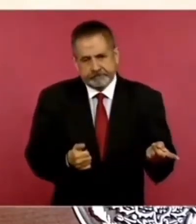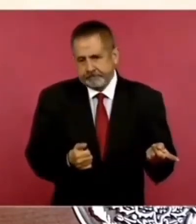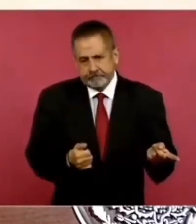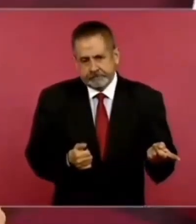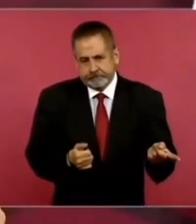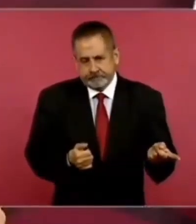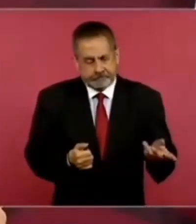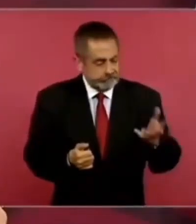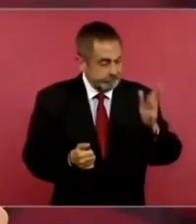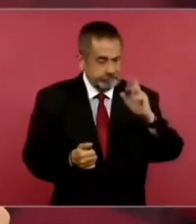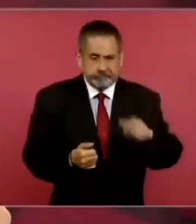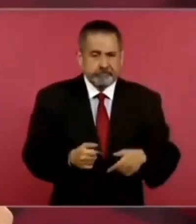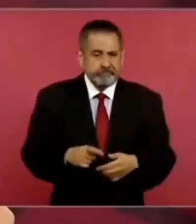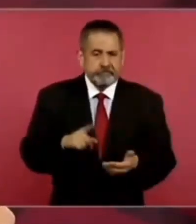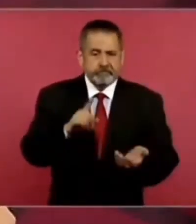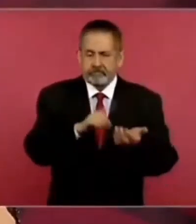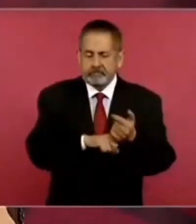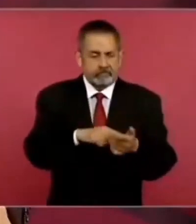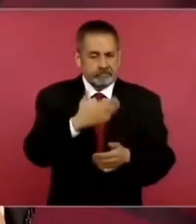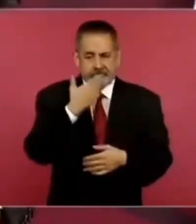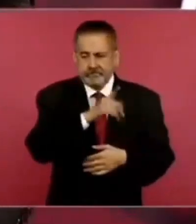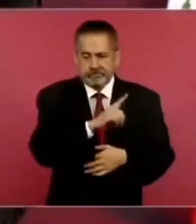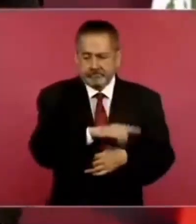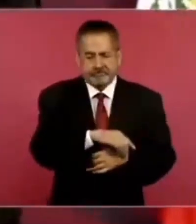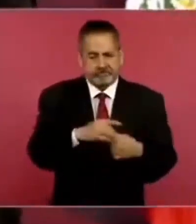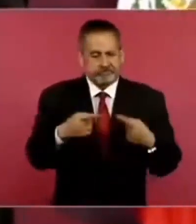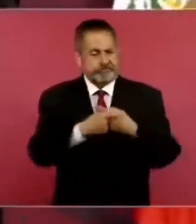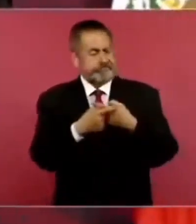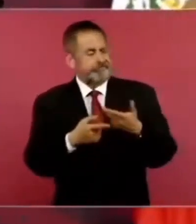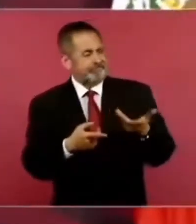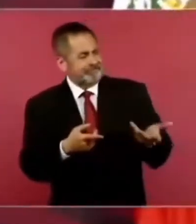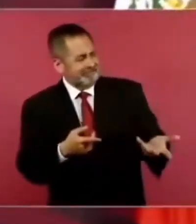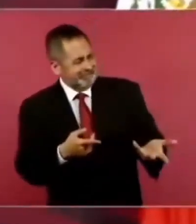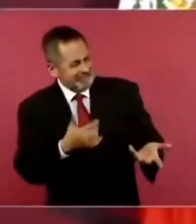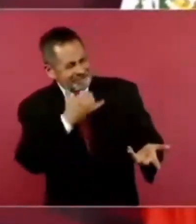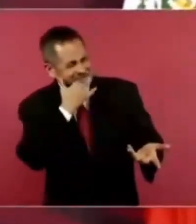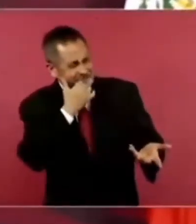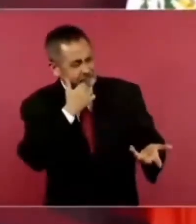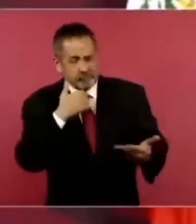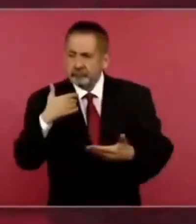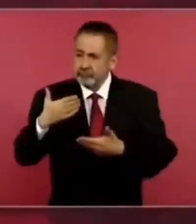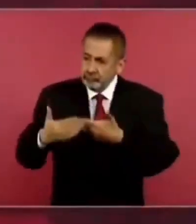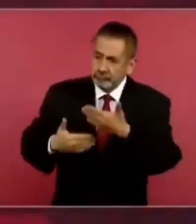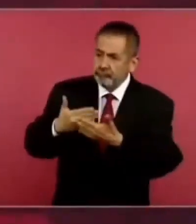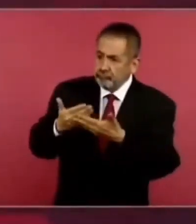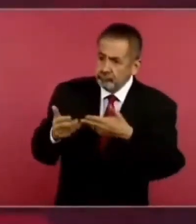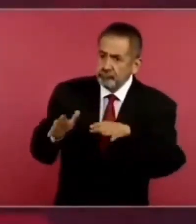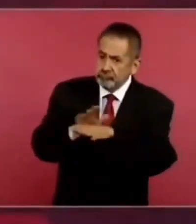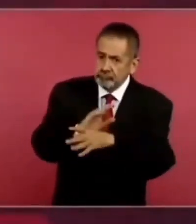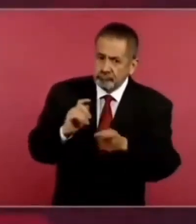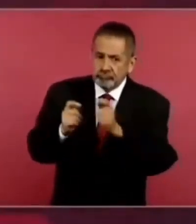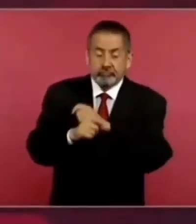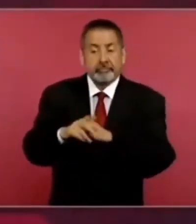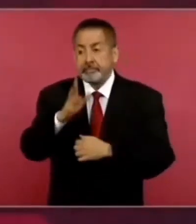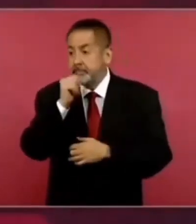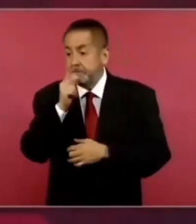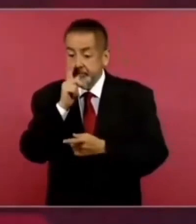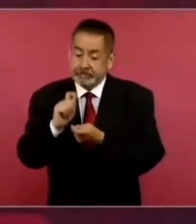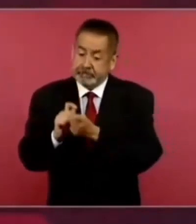Todo esto es contrario a los cambios, ya no puedo decir transformación,